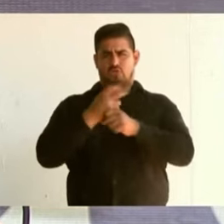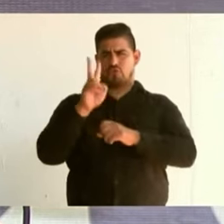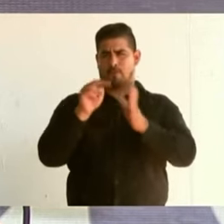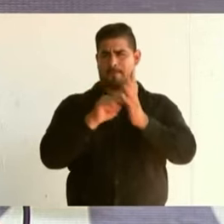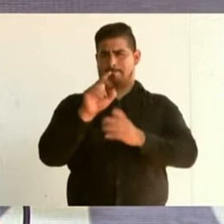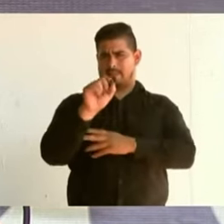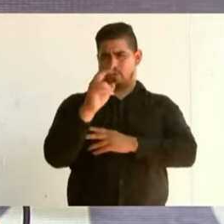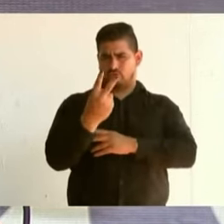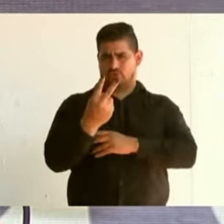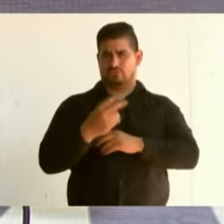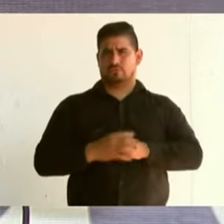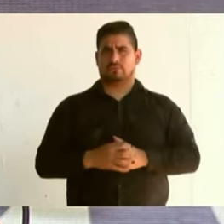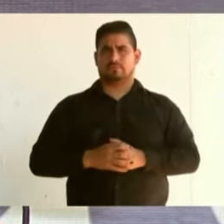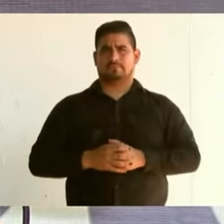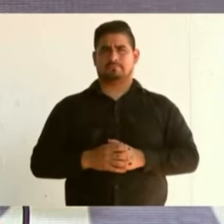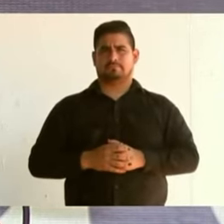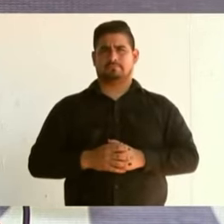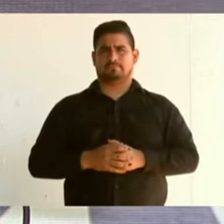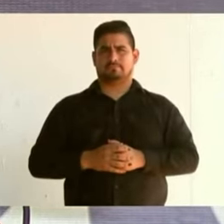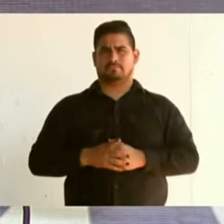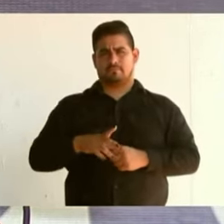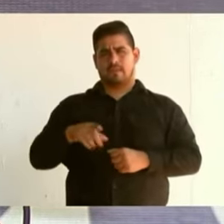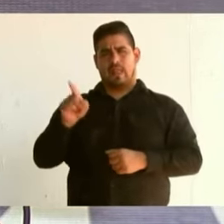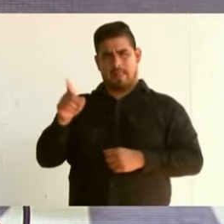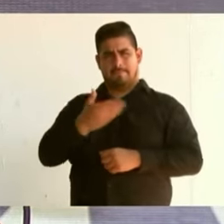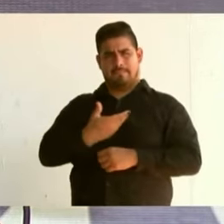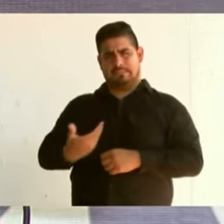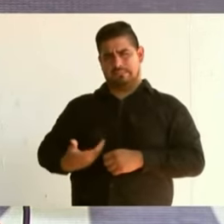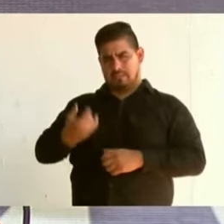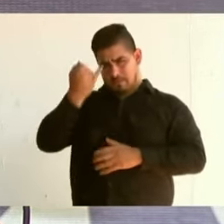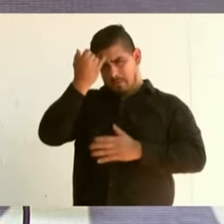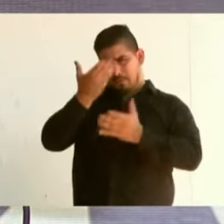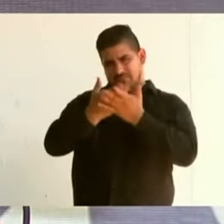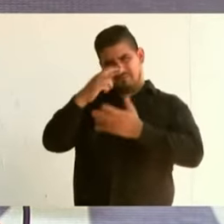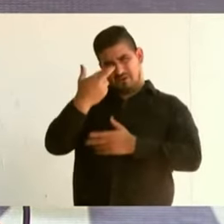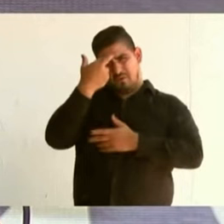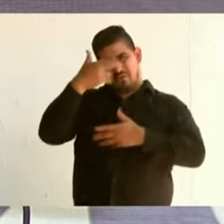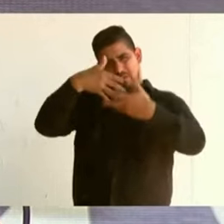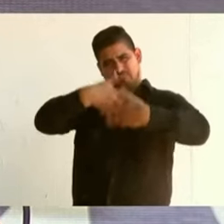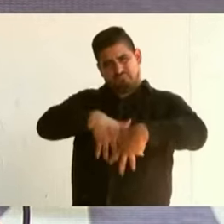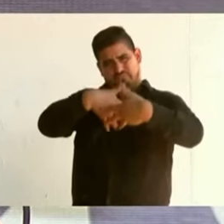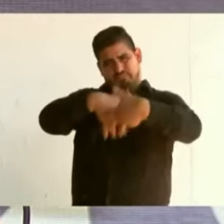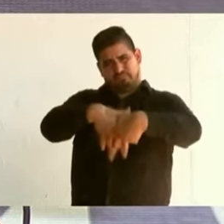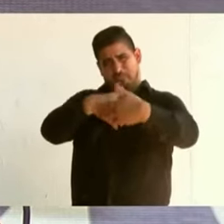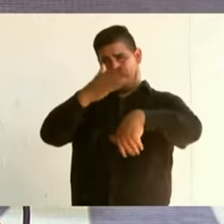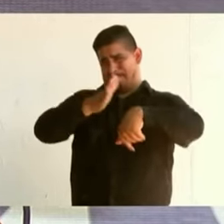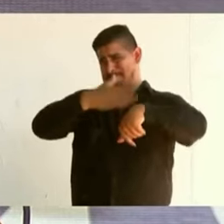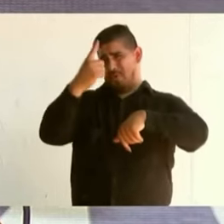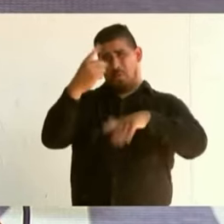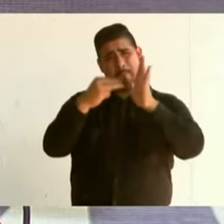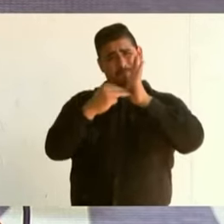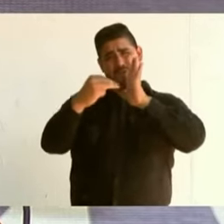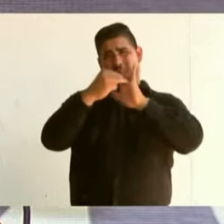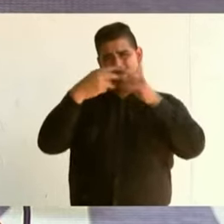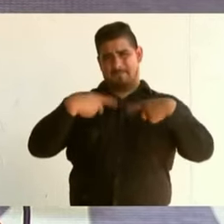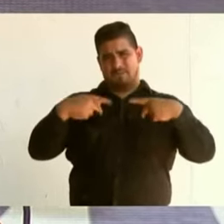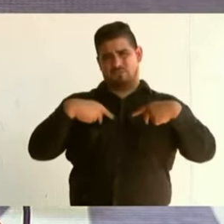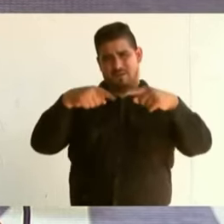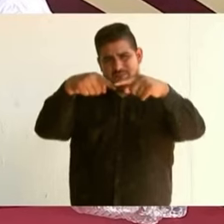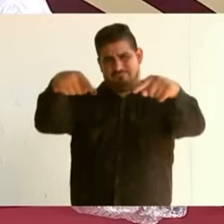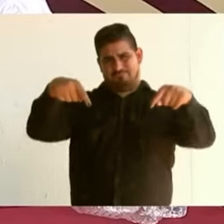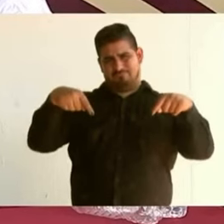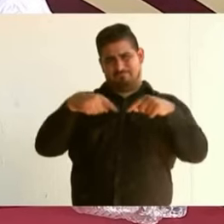nos propuso el presidente en aquella marcha histórica de más de un millón de personas en el Zócalo,